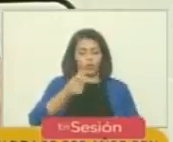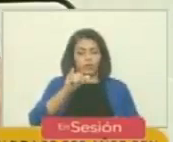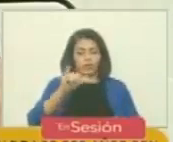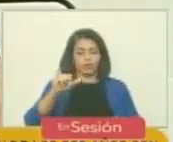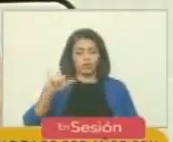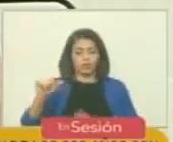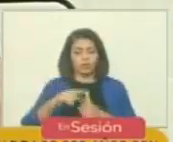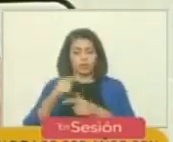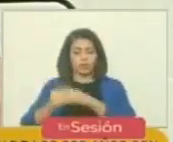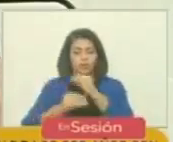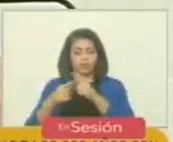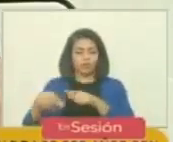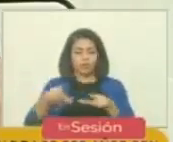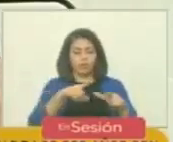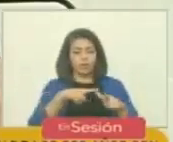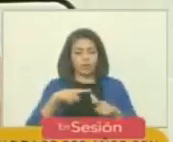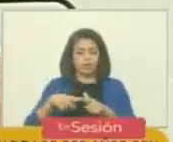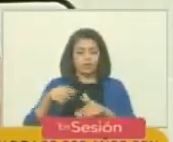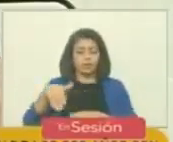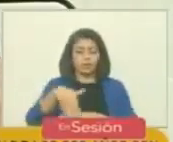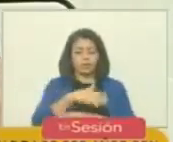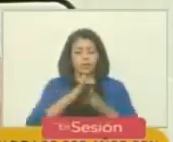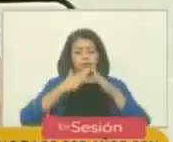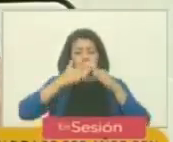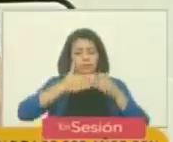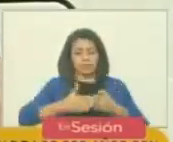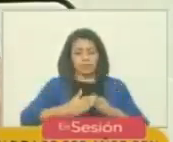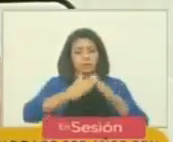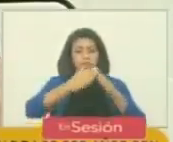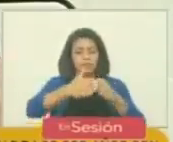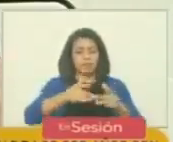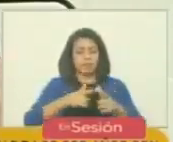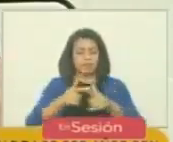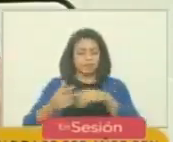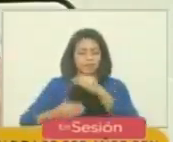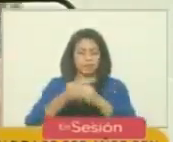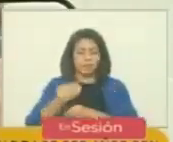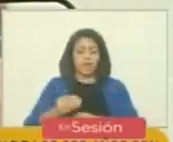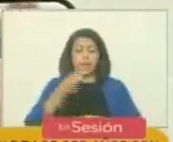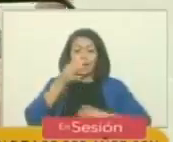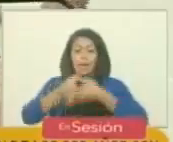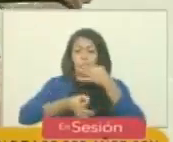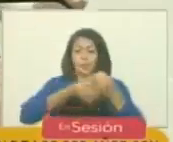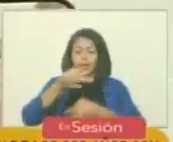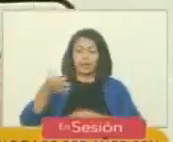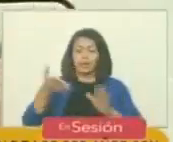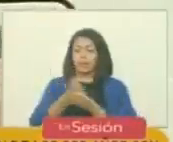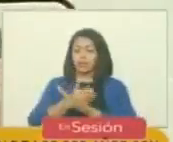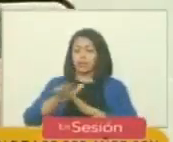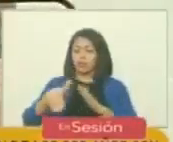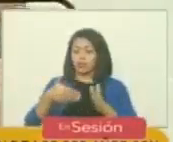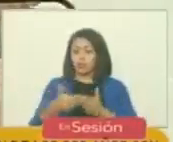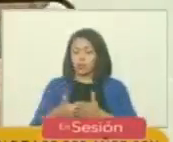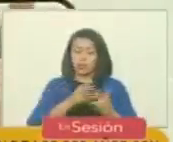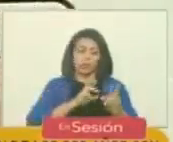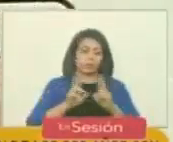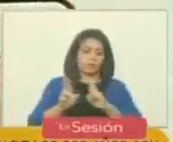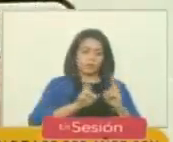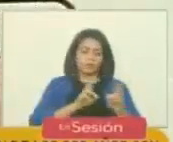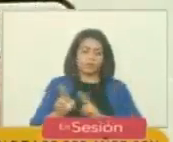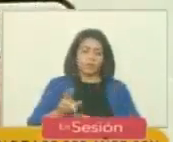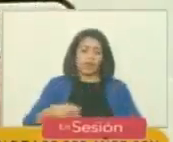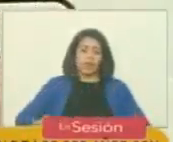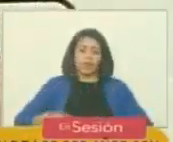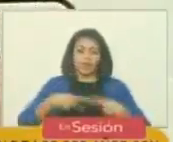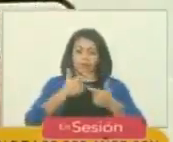Pacífico y desembarque en el Callao, en Perú. Él narra cómo todo esto se relaciona con la